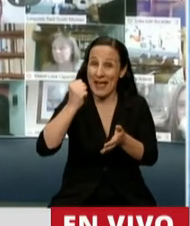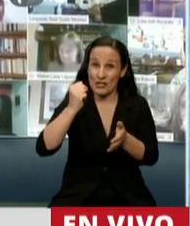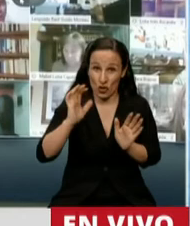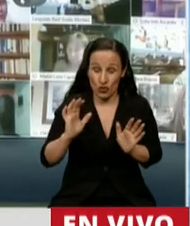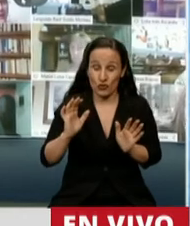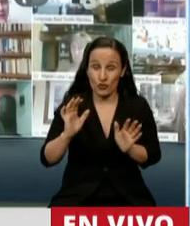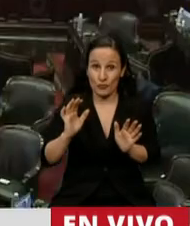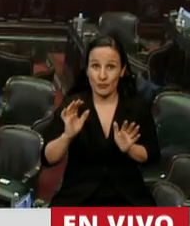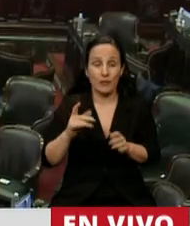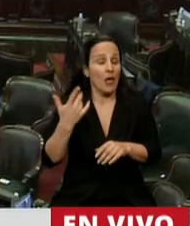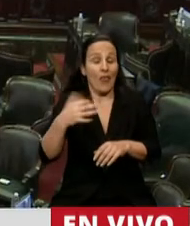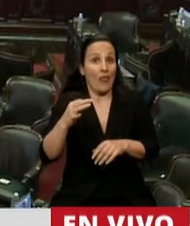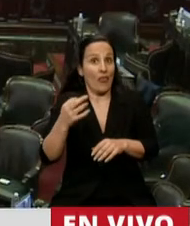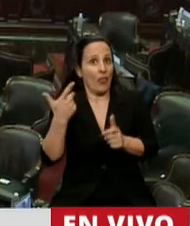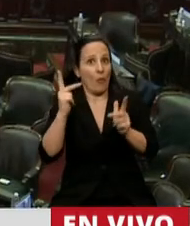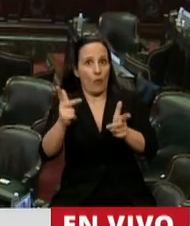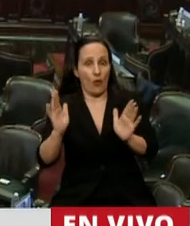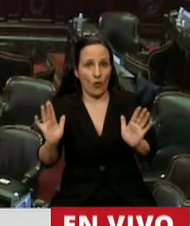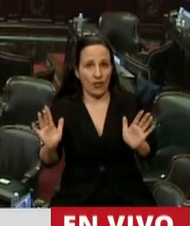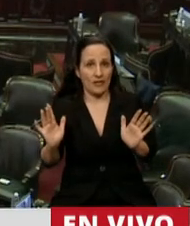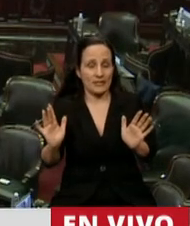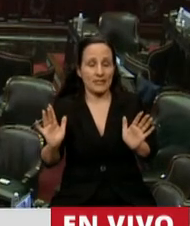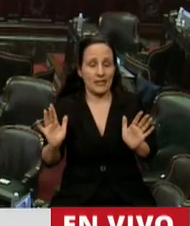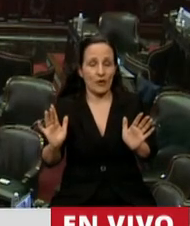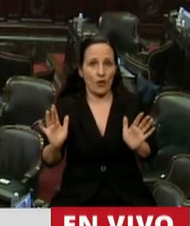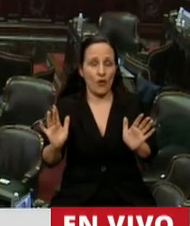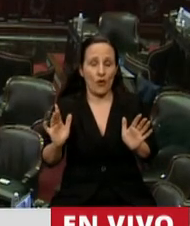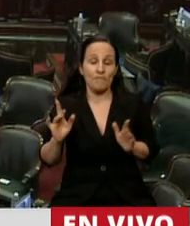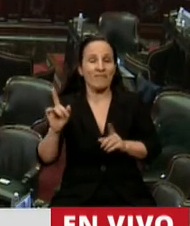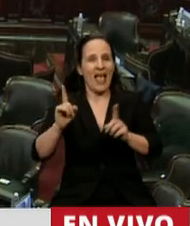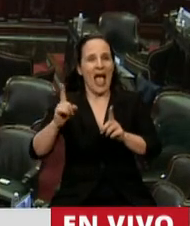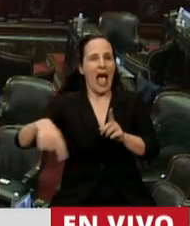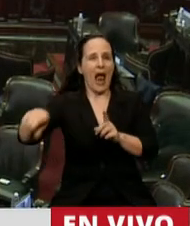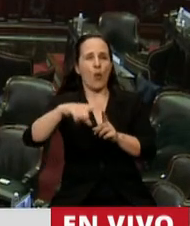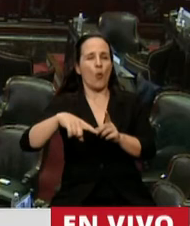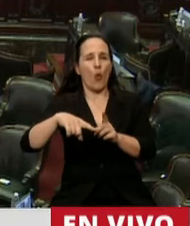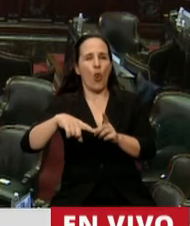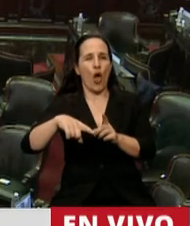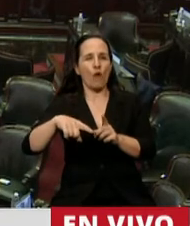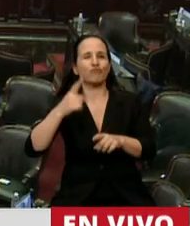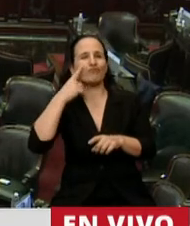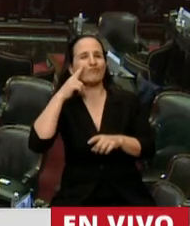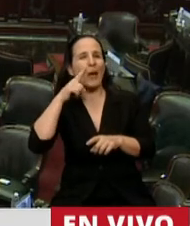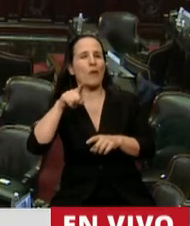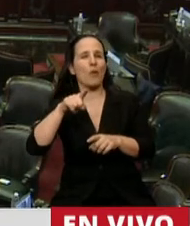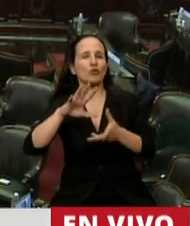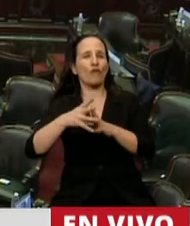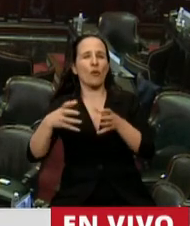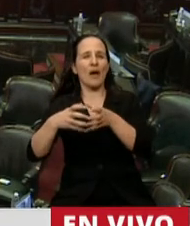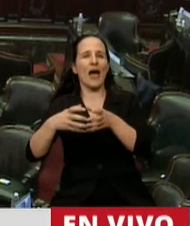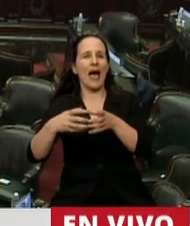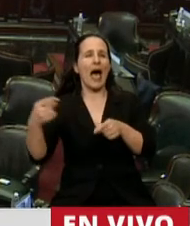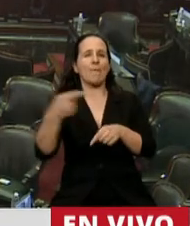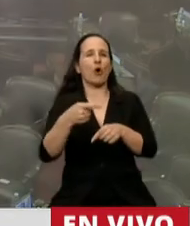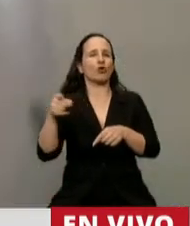lamentablemente, y esto hay que decirlo, una vez más, una vez más, algunos intentan hacer hoy, en esta noche, ya una oposición totalmente